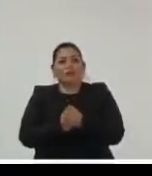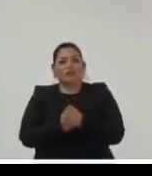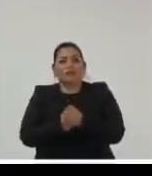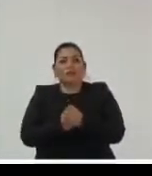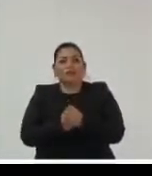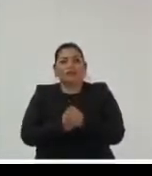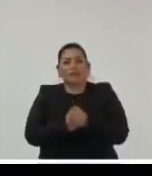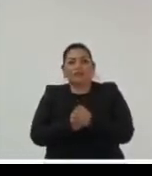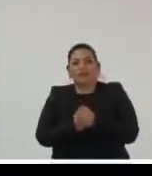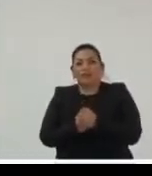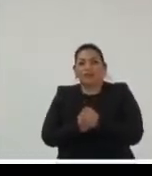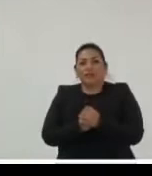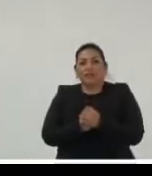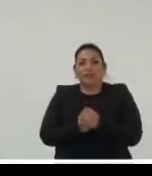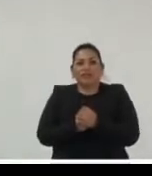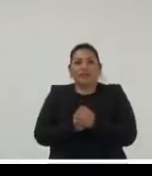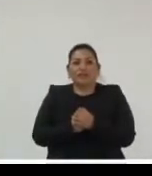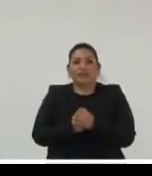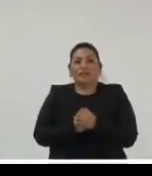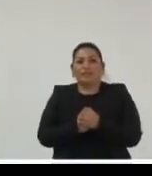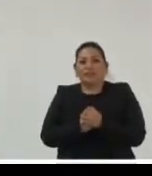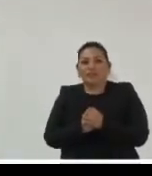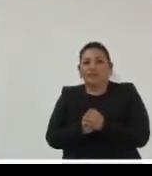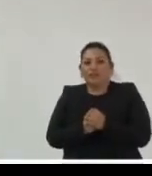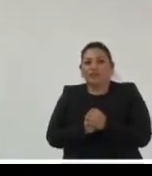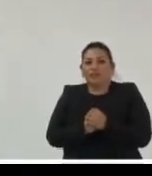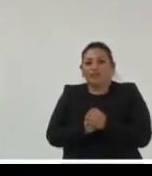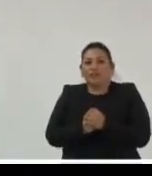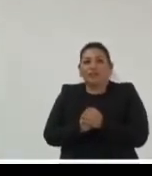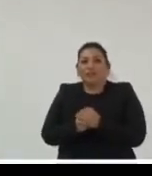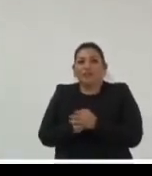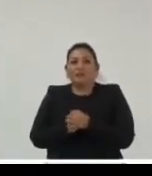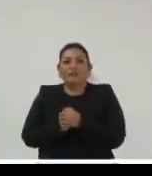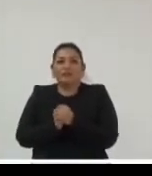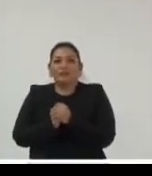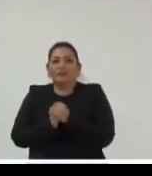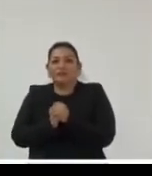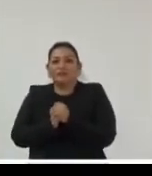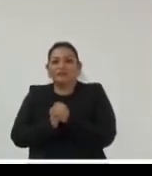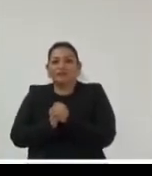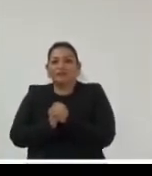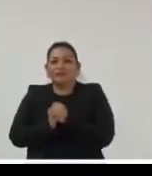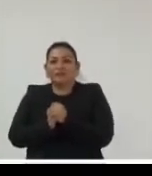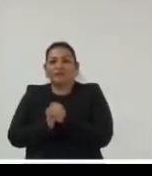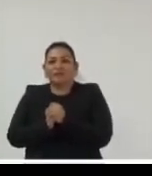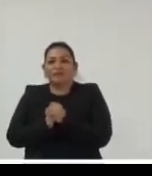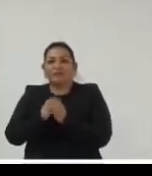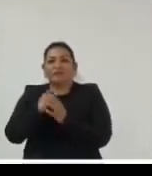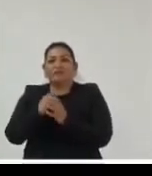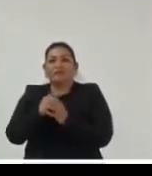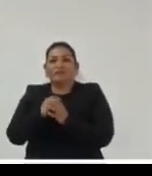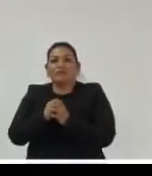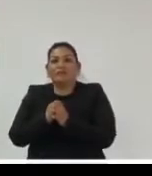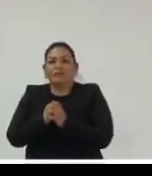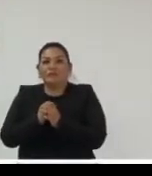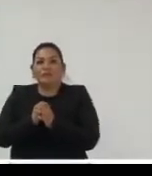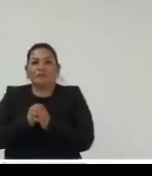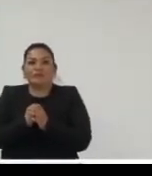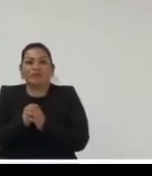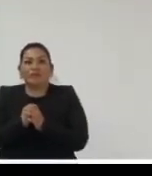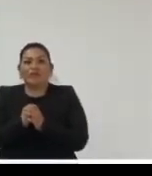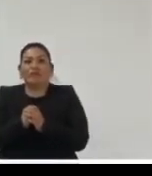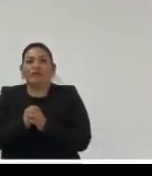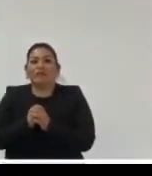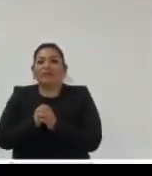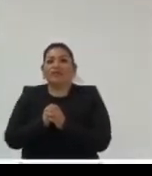querido amigo Andrés yo encantado de tener esta oportunidad de participar aquí junto bueno junto a este grupo tan